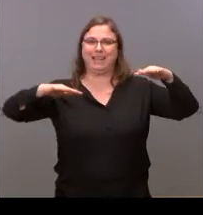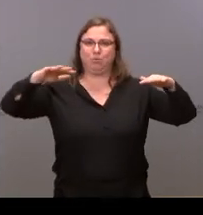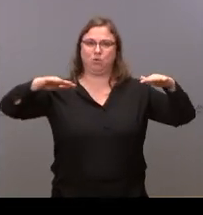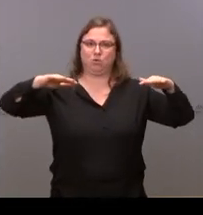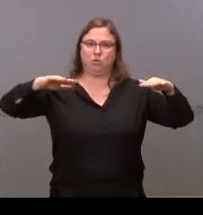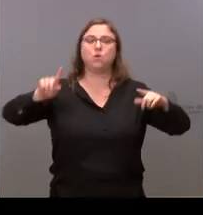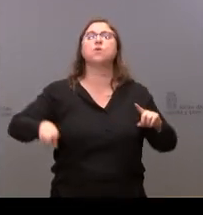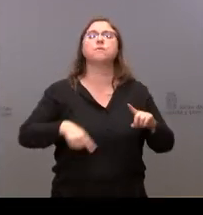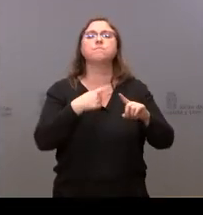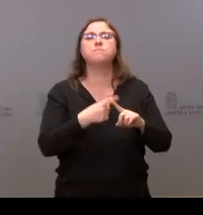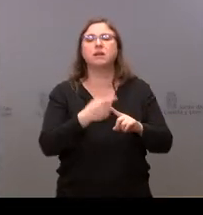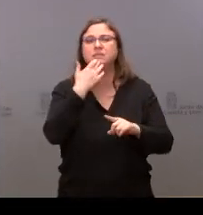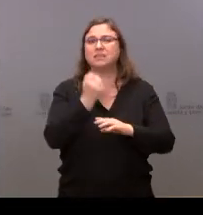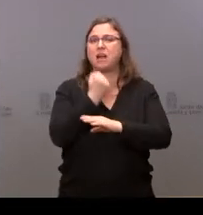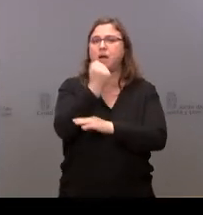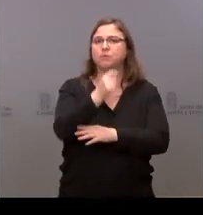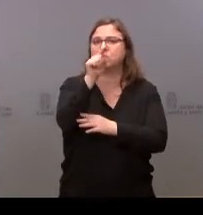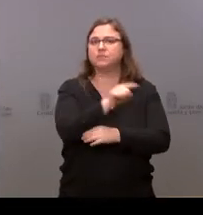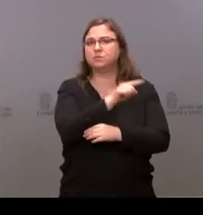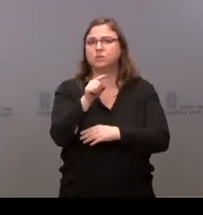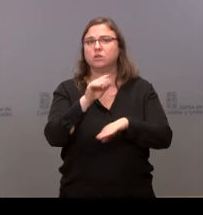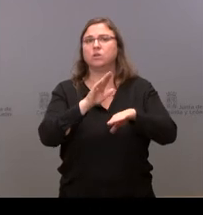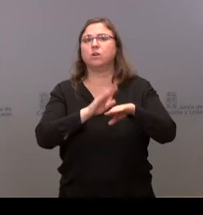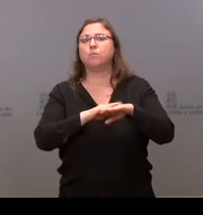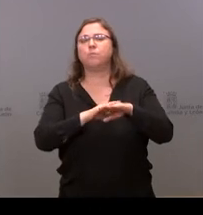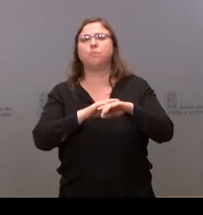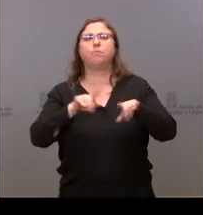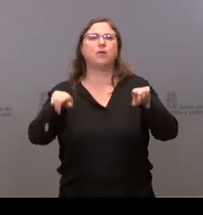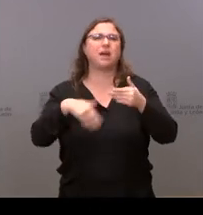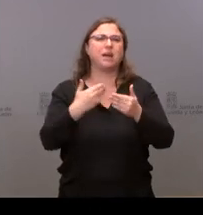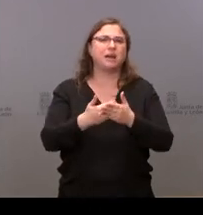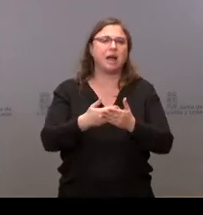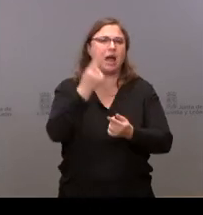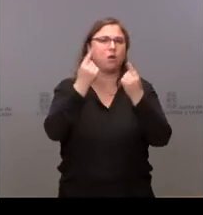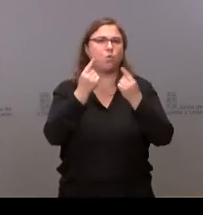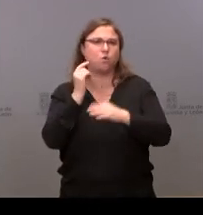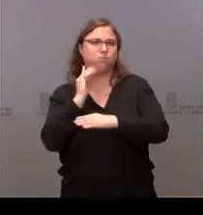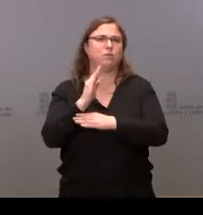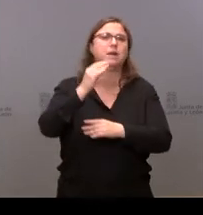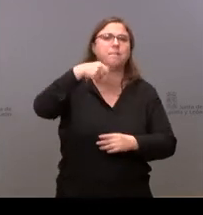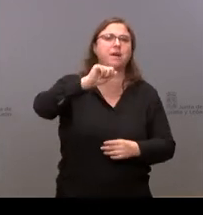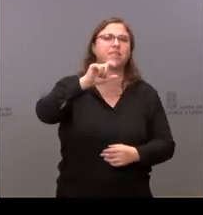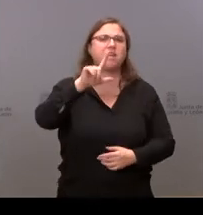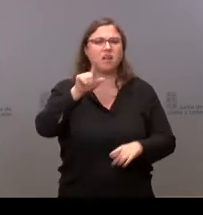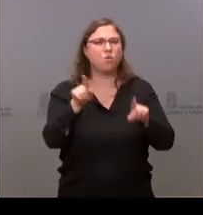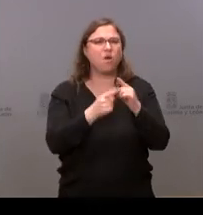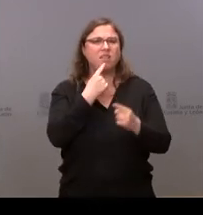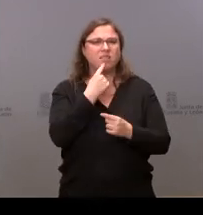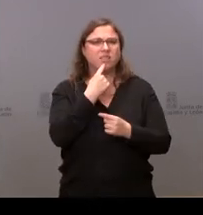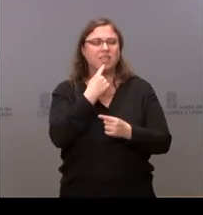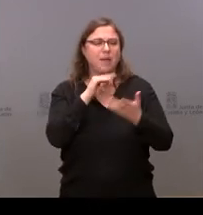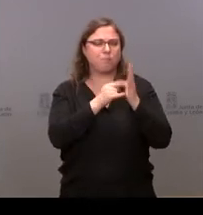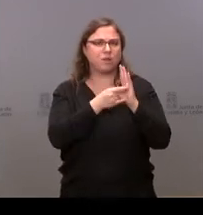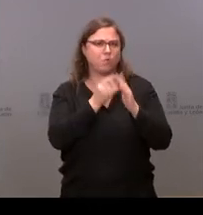y si se va a apoyar a Eco Barcial les acusan incluso de boicoteo en esta en este en este